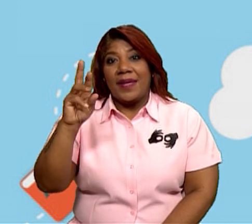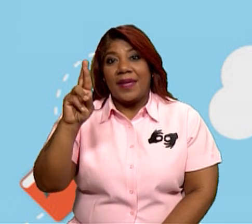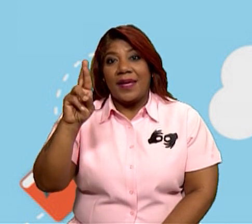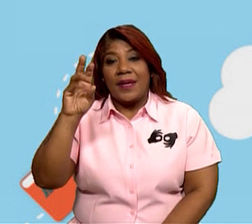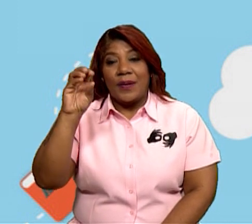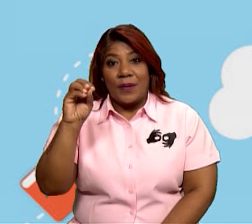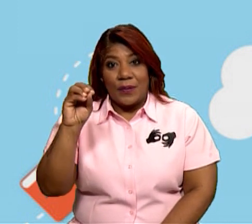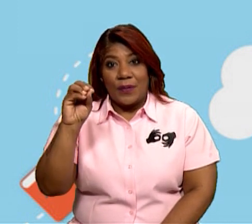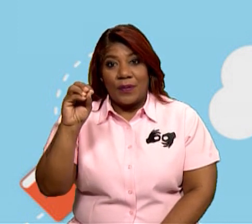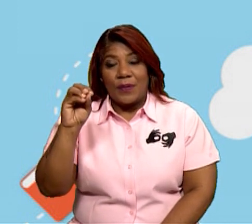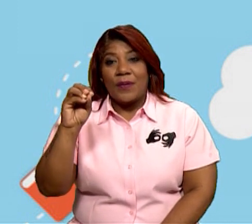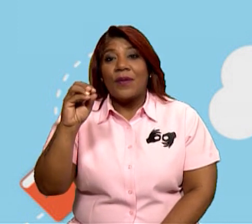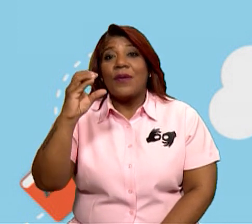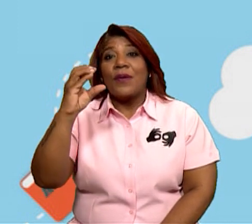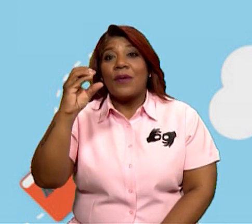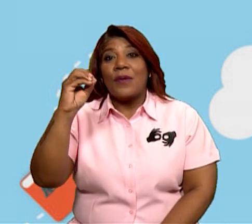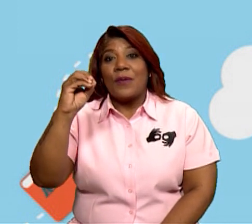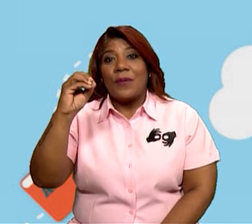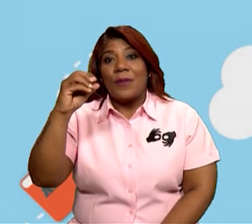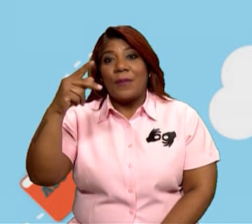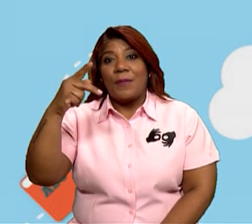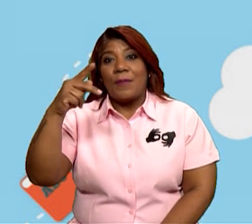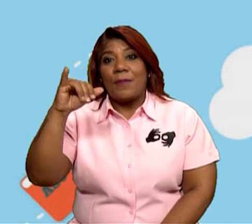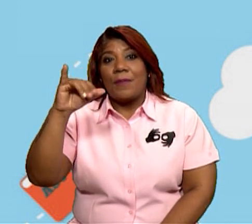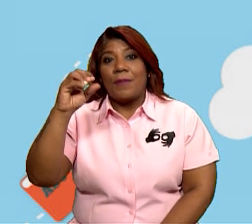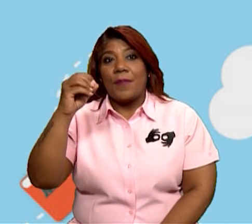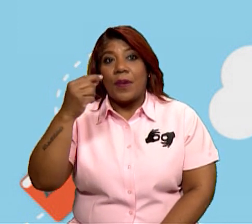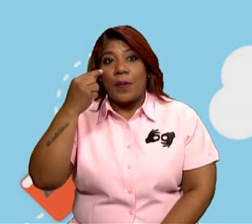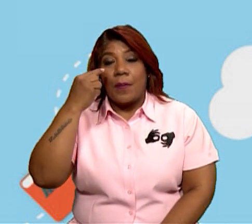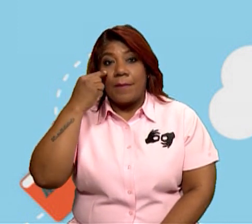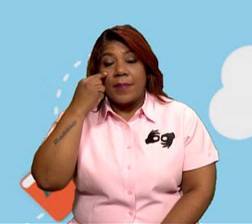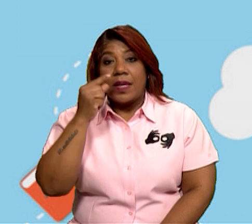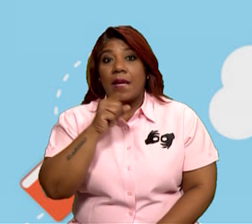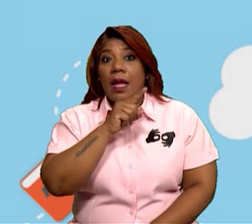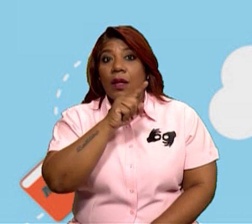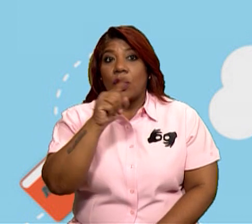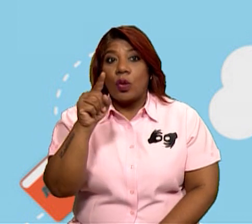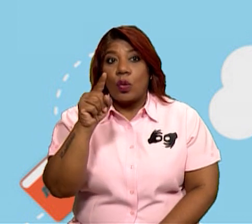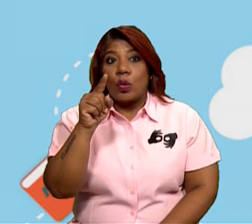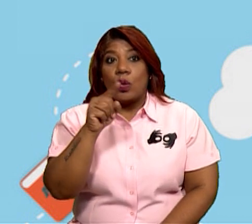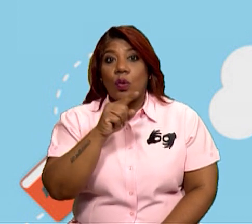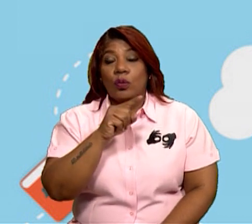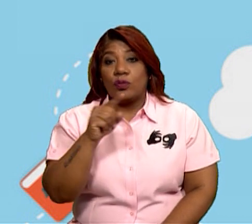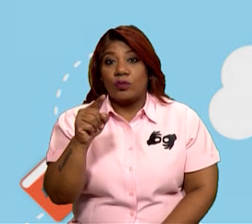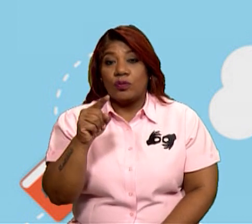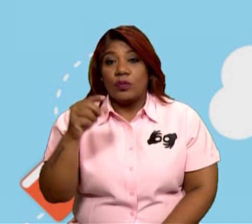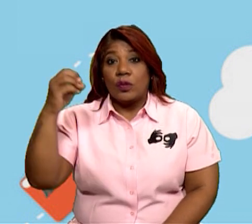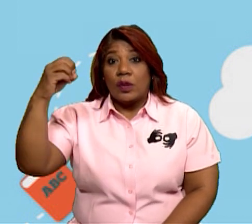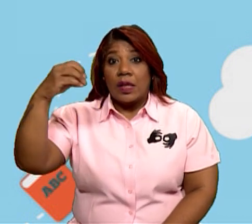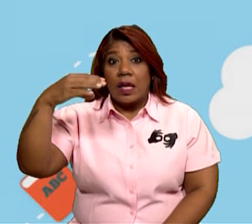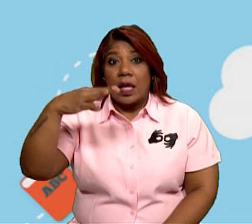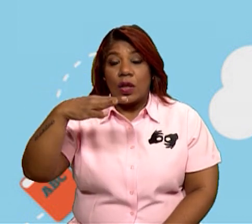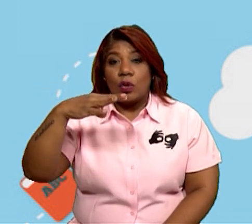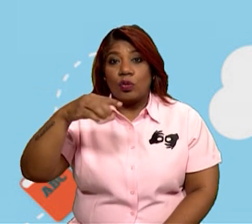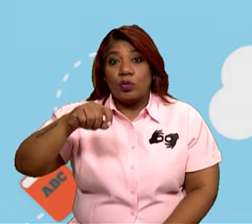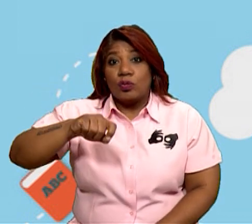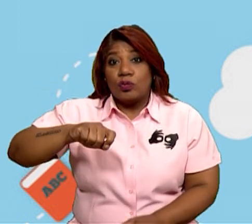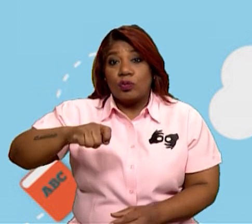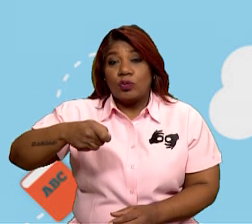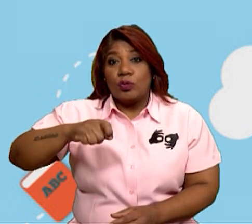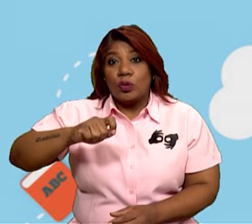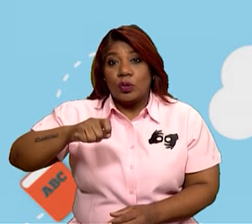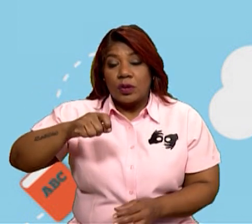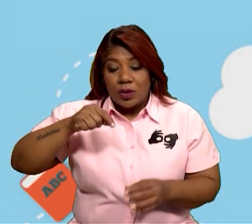ocular, objetivos, tenemos la platina, la fuente de luz y tornillo para